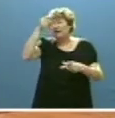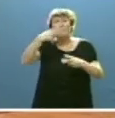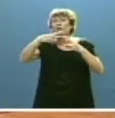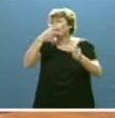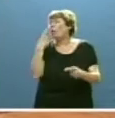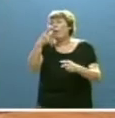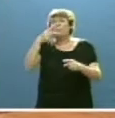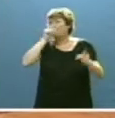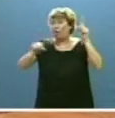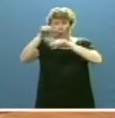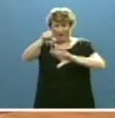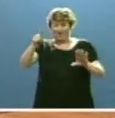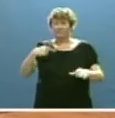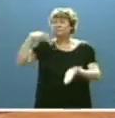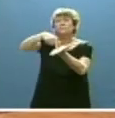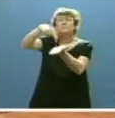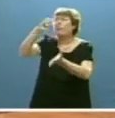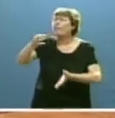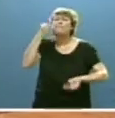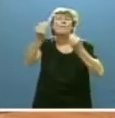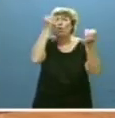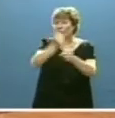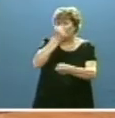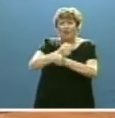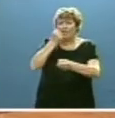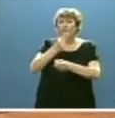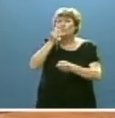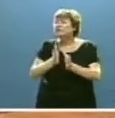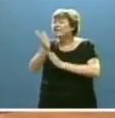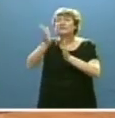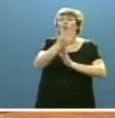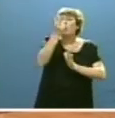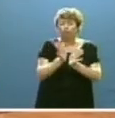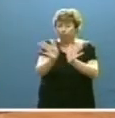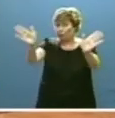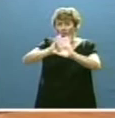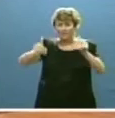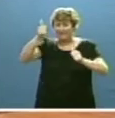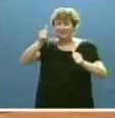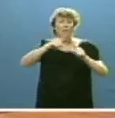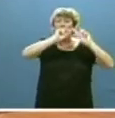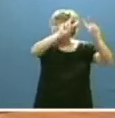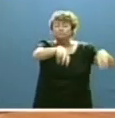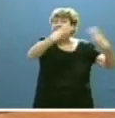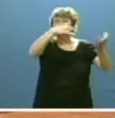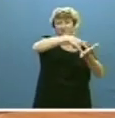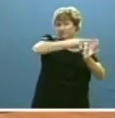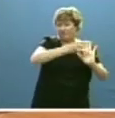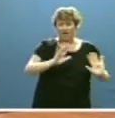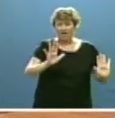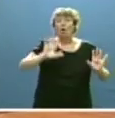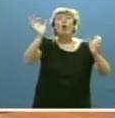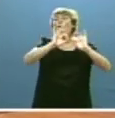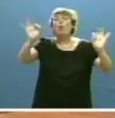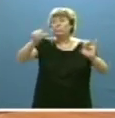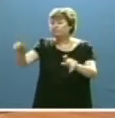exigencia de que mejoremos nuestro trabajo solo tienen dos salidas posibles, la de la regeneración del sistema o